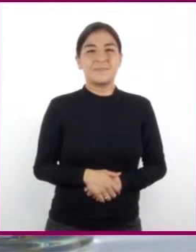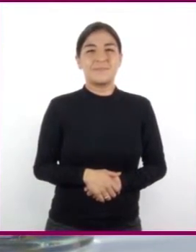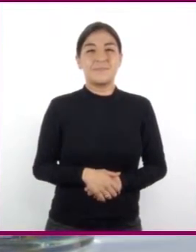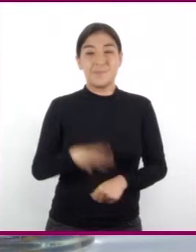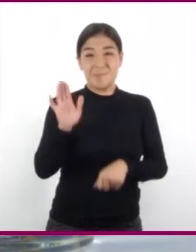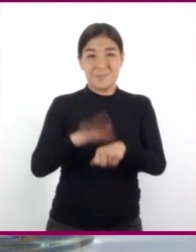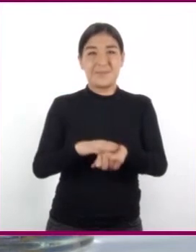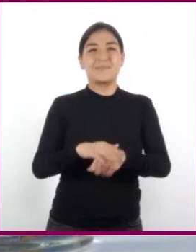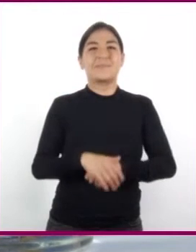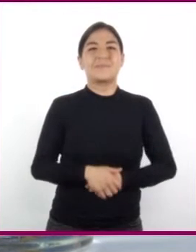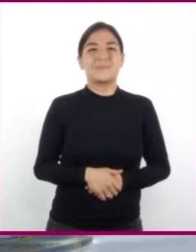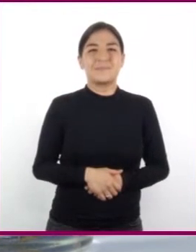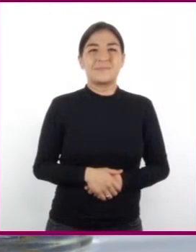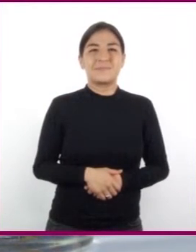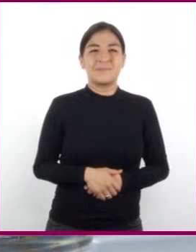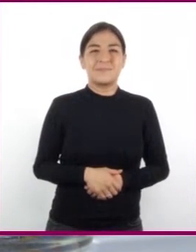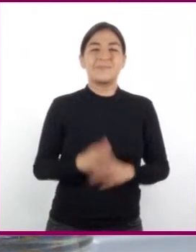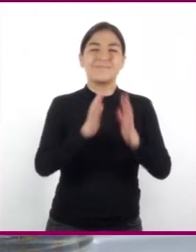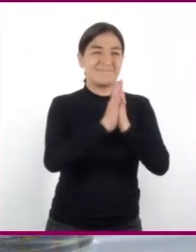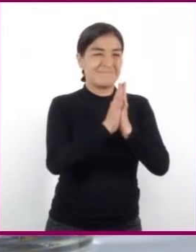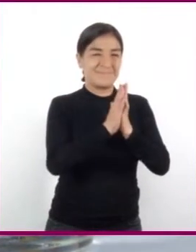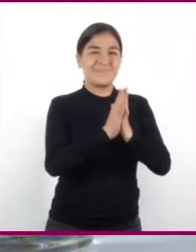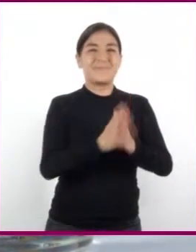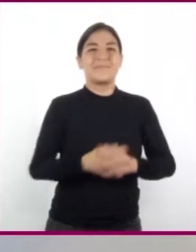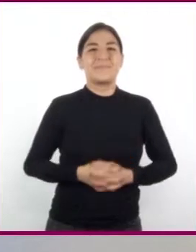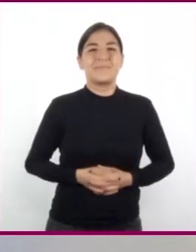¿Más? Por favor.